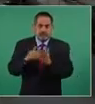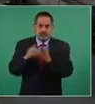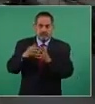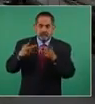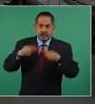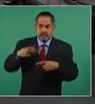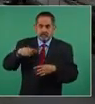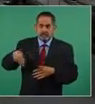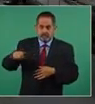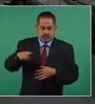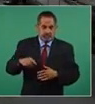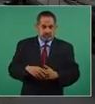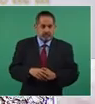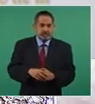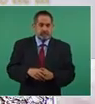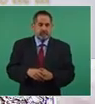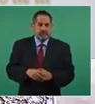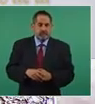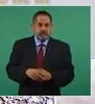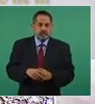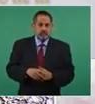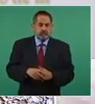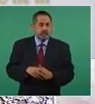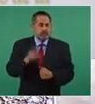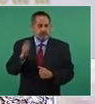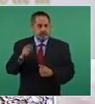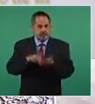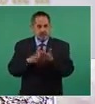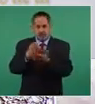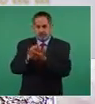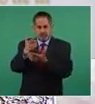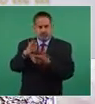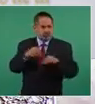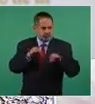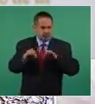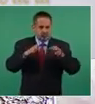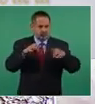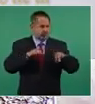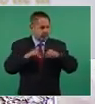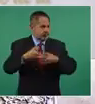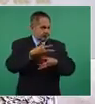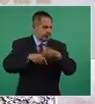personas de lo que es la economía formal,